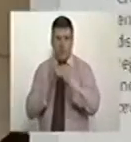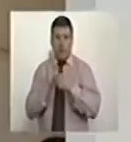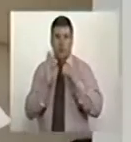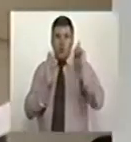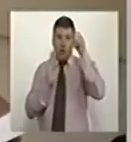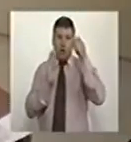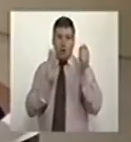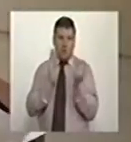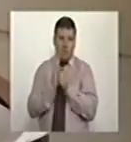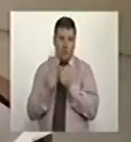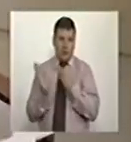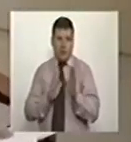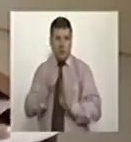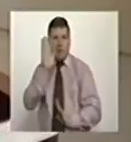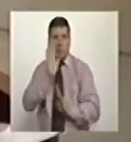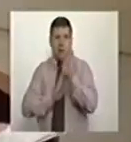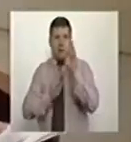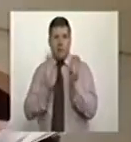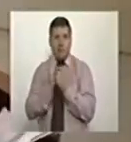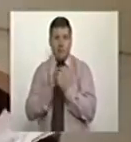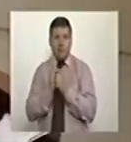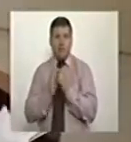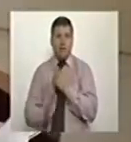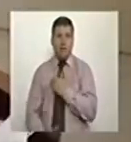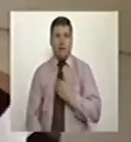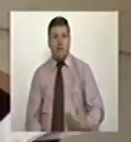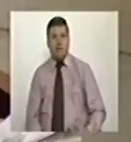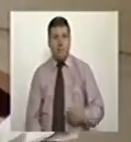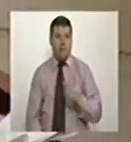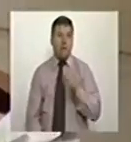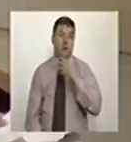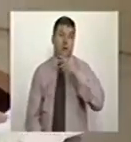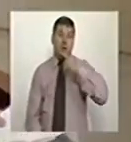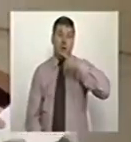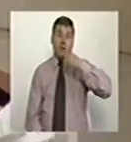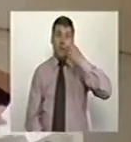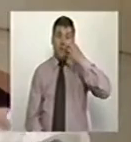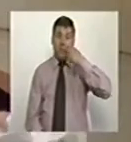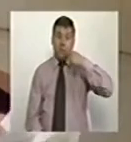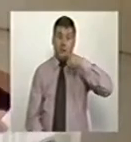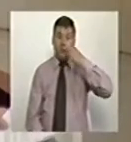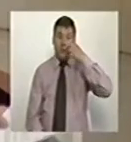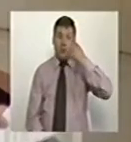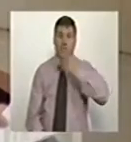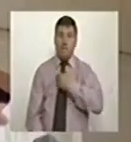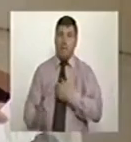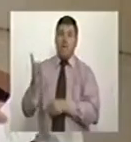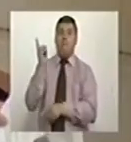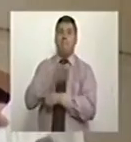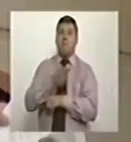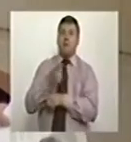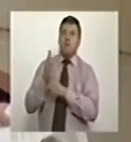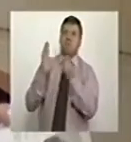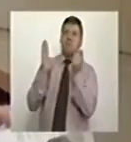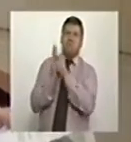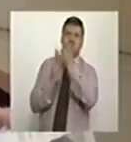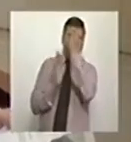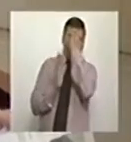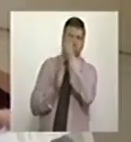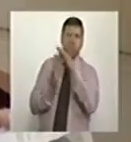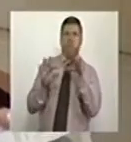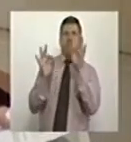gobierno y en el plan de desarrollo del presidente Iván Duque tenemos un ítem muy importante.